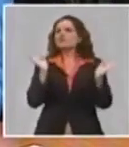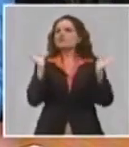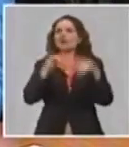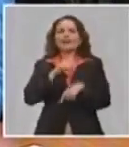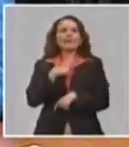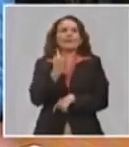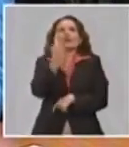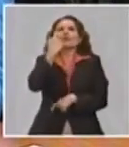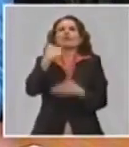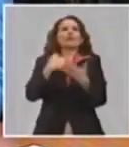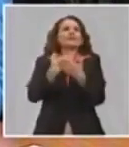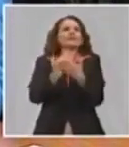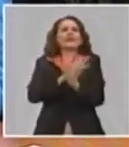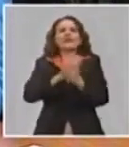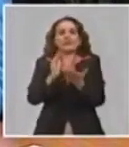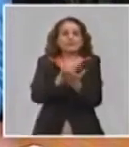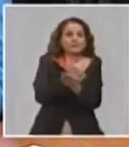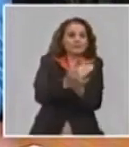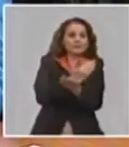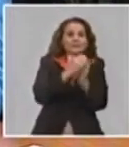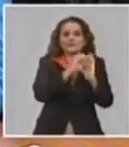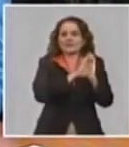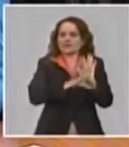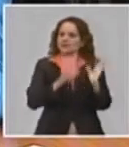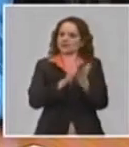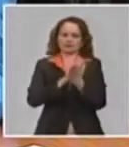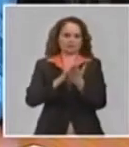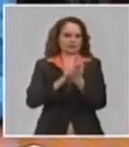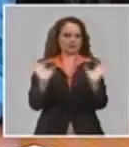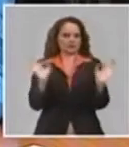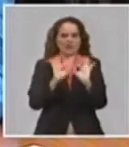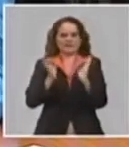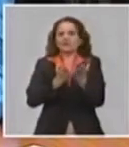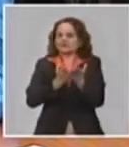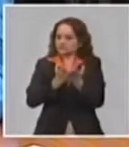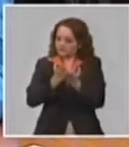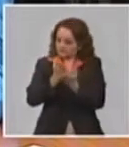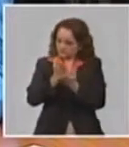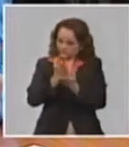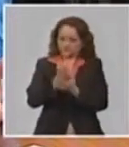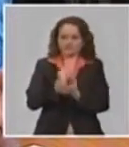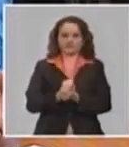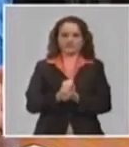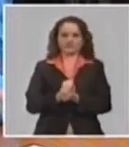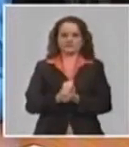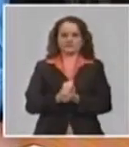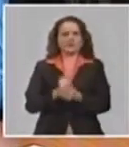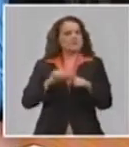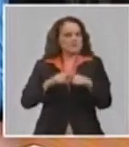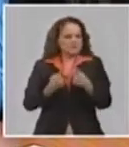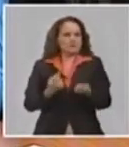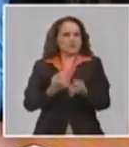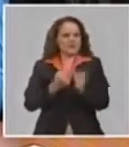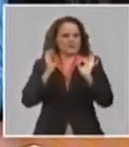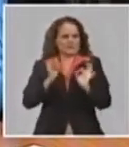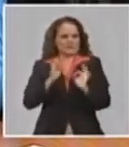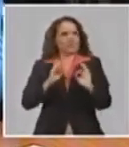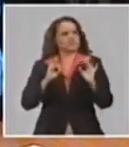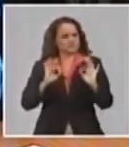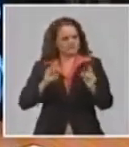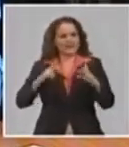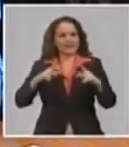caducidad establecida para esas medidas. ¿Por qué no tienen fecha de caducidad? ¿Por qué tenemos que mantenerla en el tiempo?